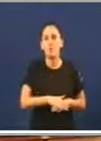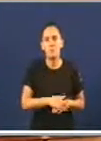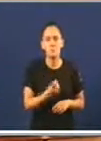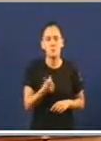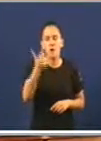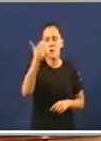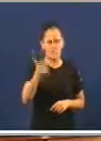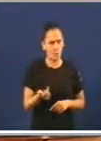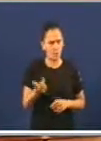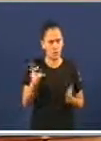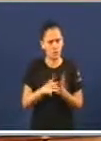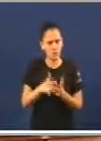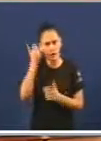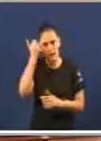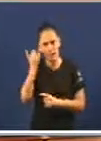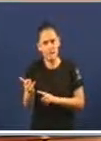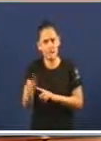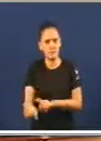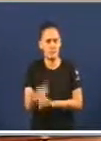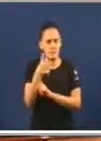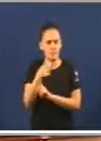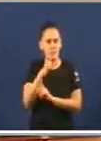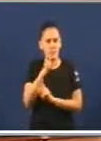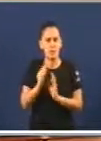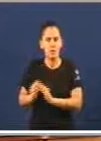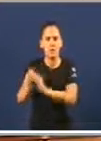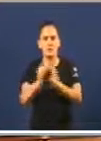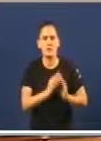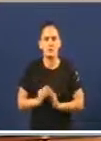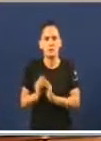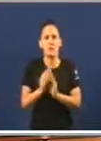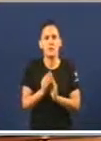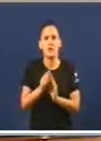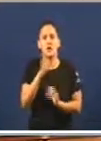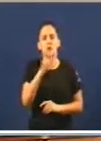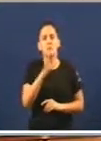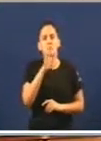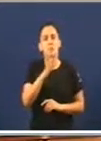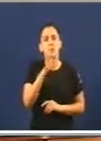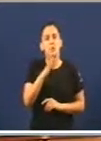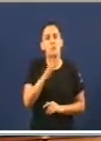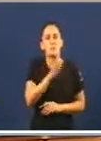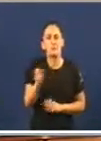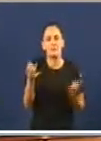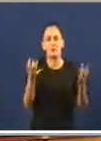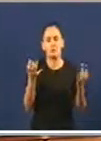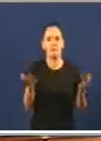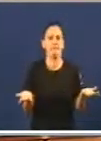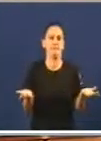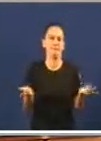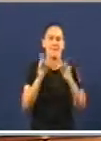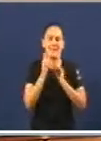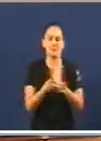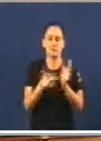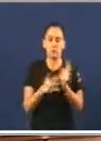ocasións nas que se aproben iniciativas e sobre todo por unanimidade neste Parlamento. Resulta absurdo que incluso cando se